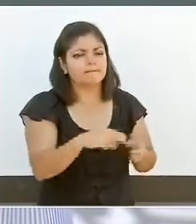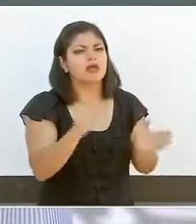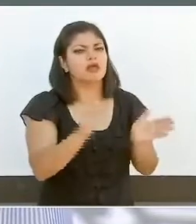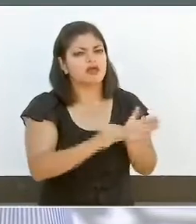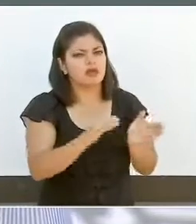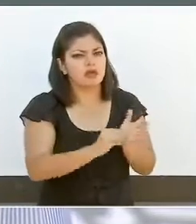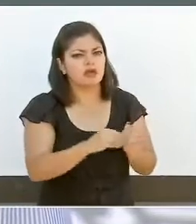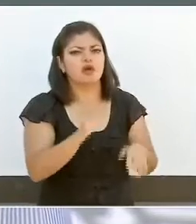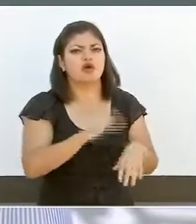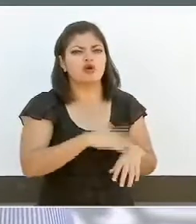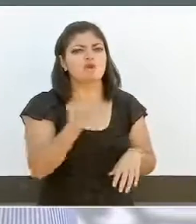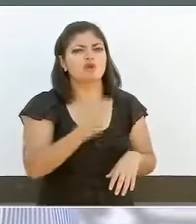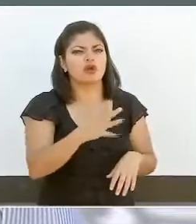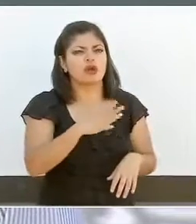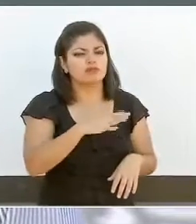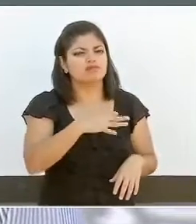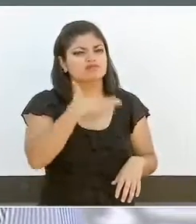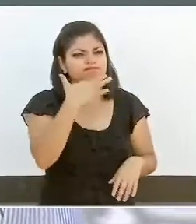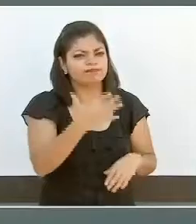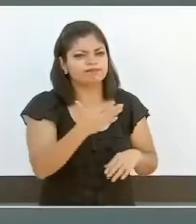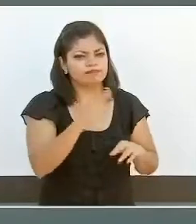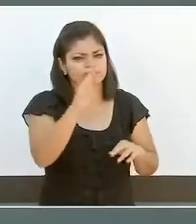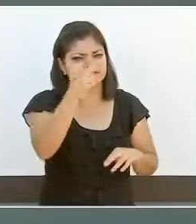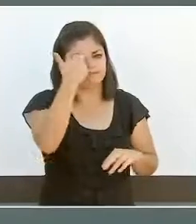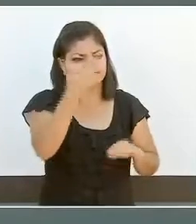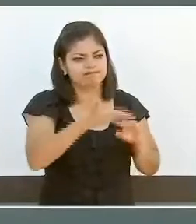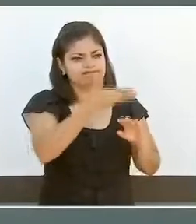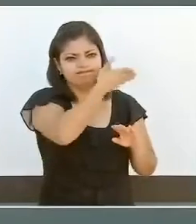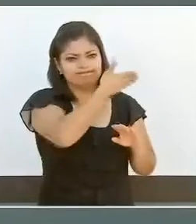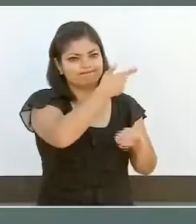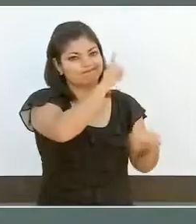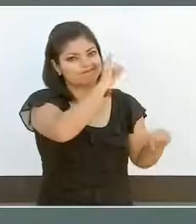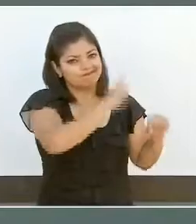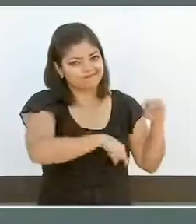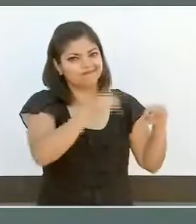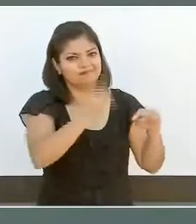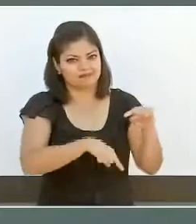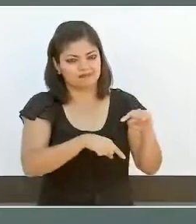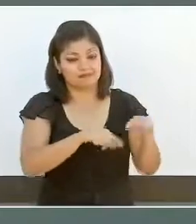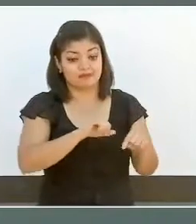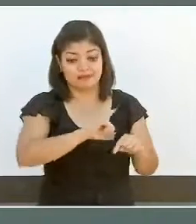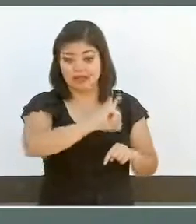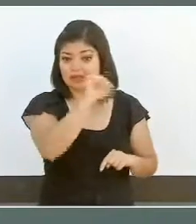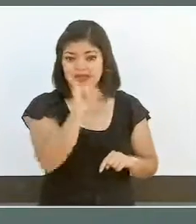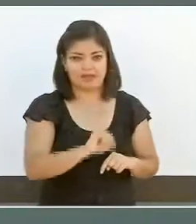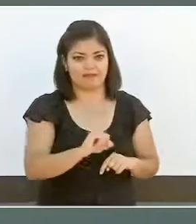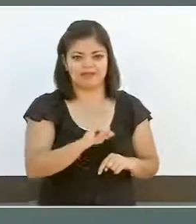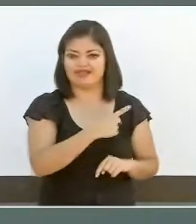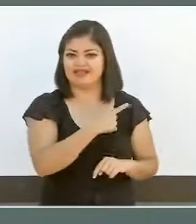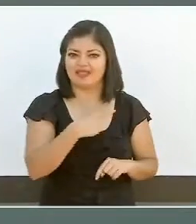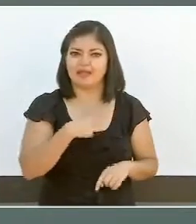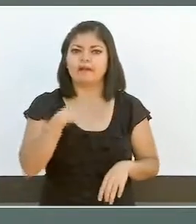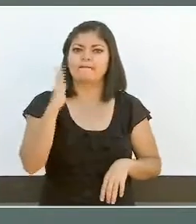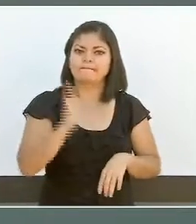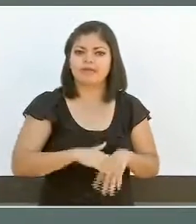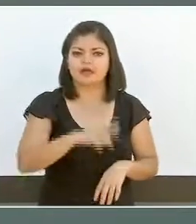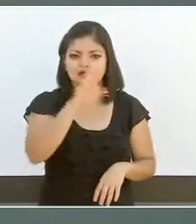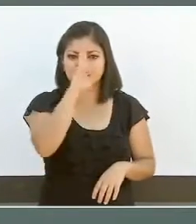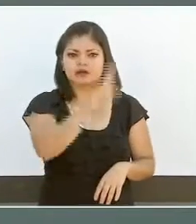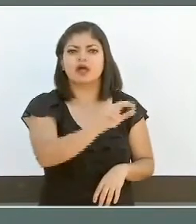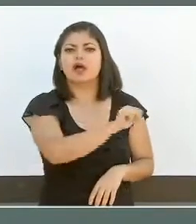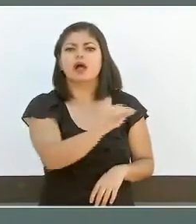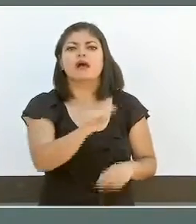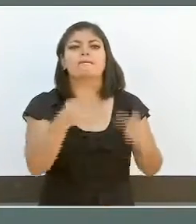y la indolencia del pasado. Nunca más debe criminalizarse la pobreza,